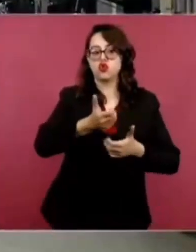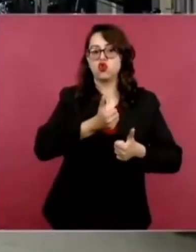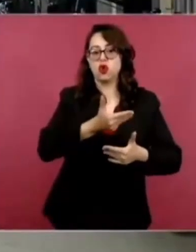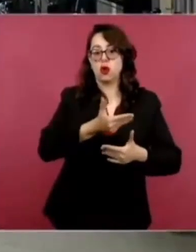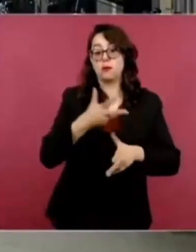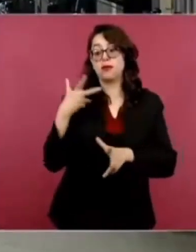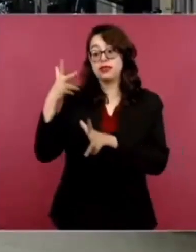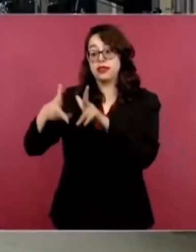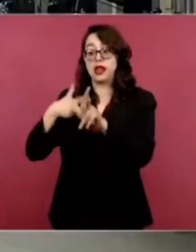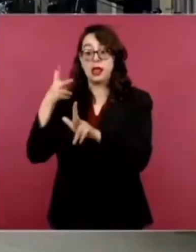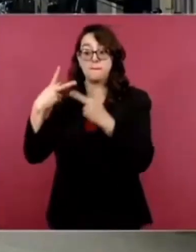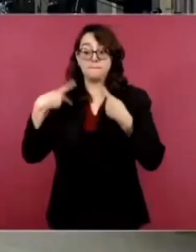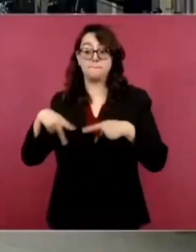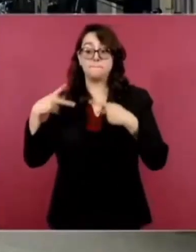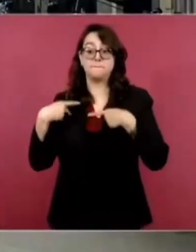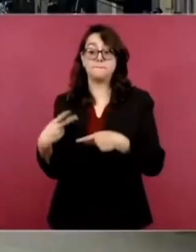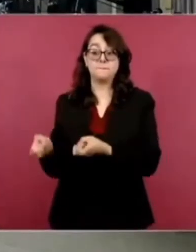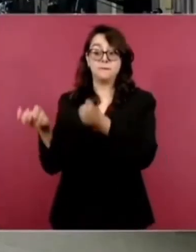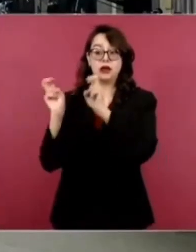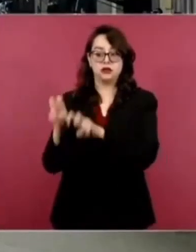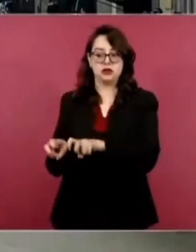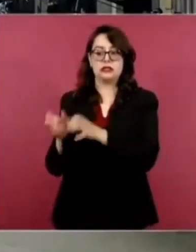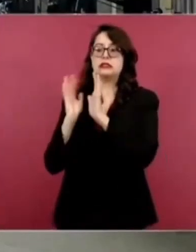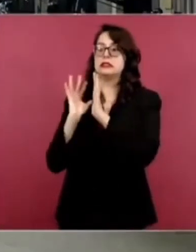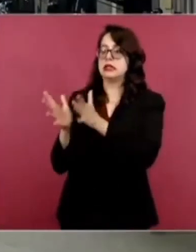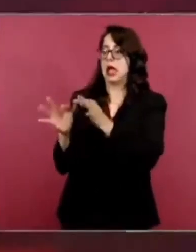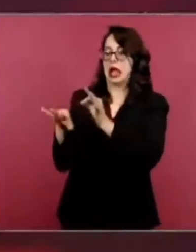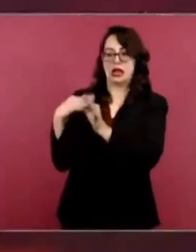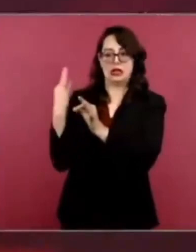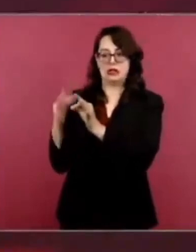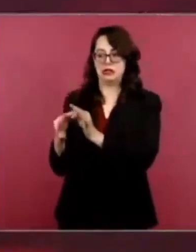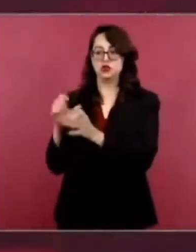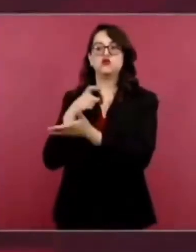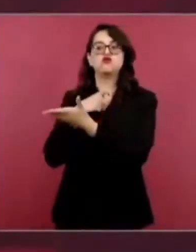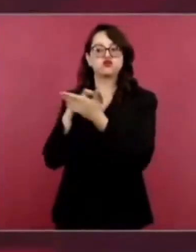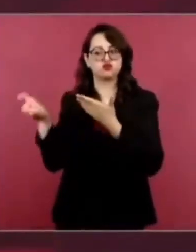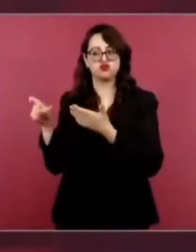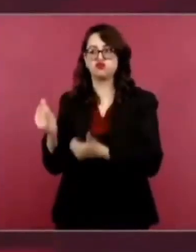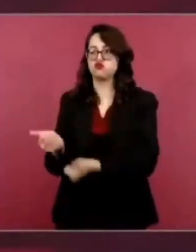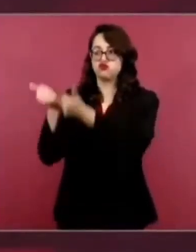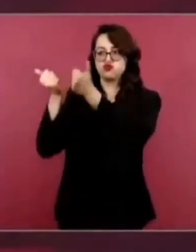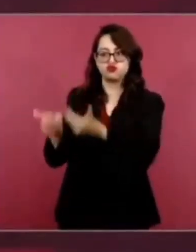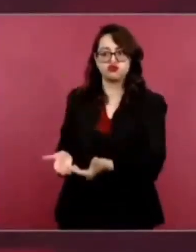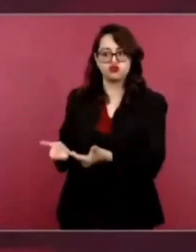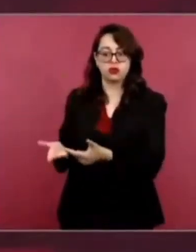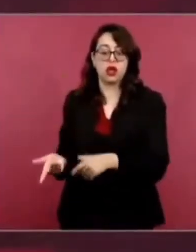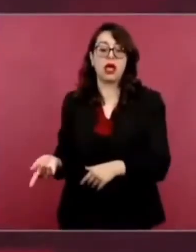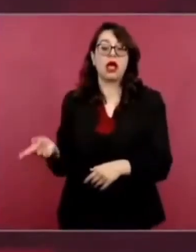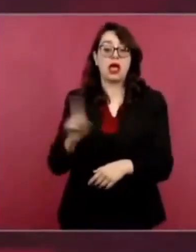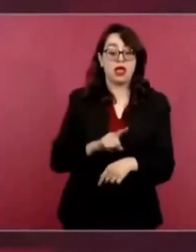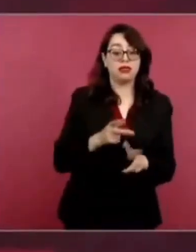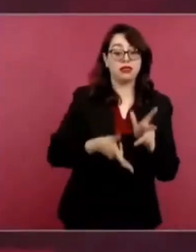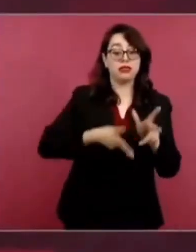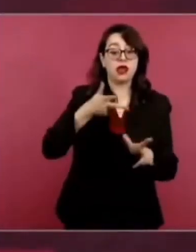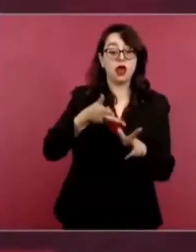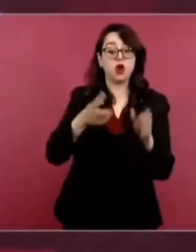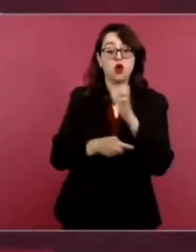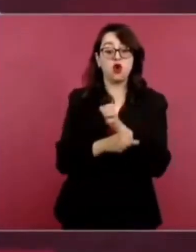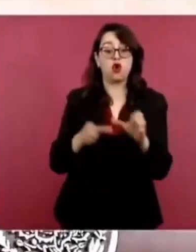¿verdad, General? Sí, señor. Pero los trenes de pasajeros, todos ya.